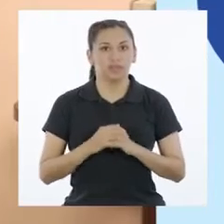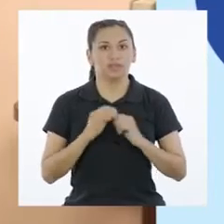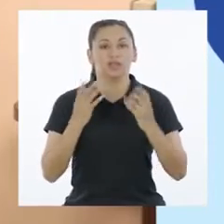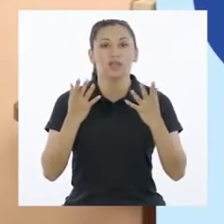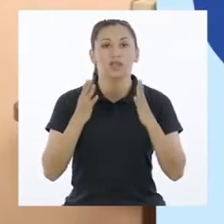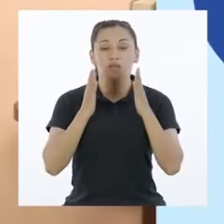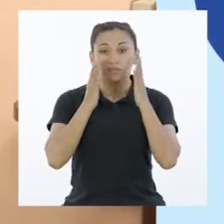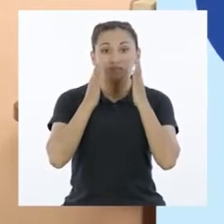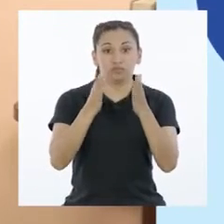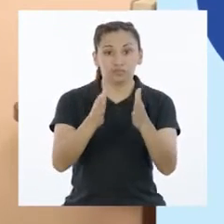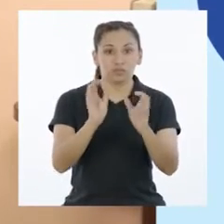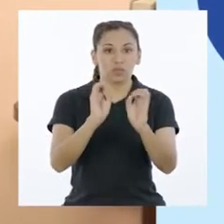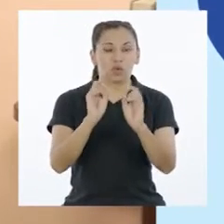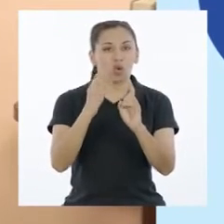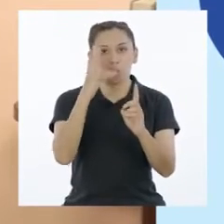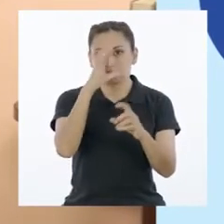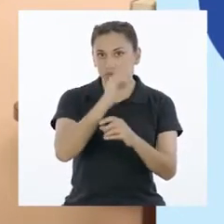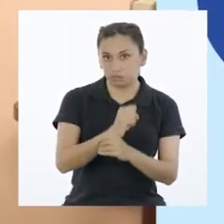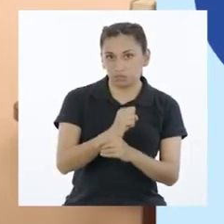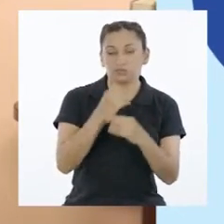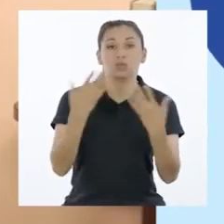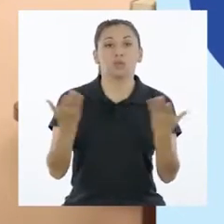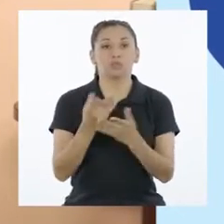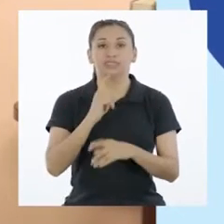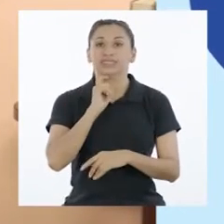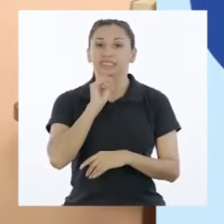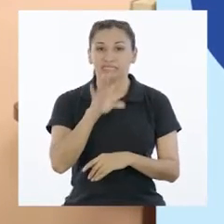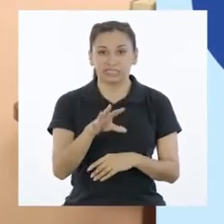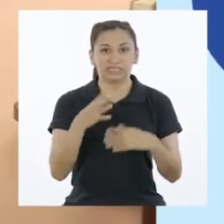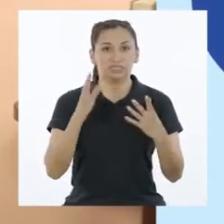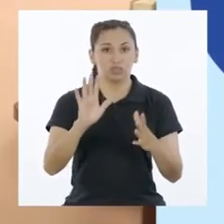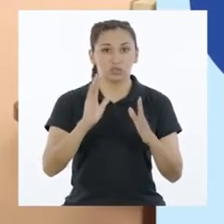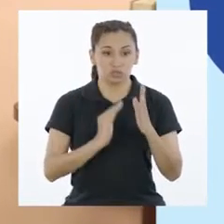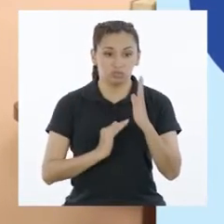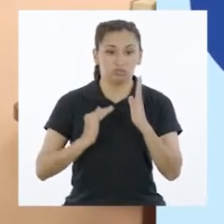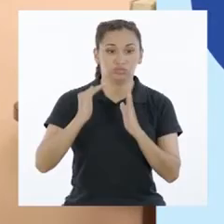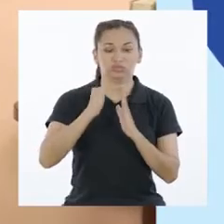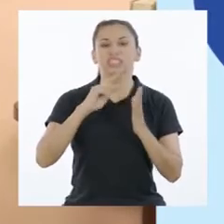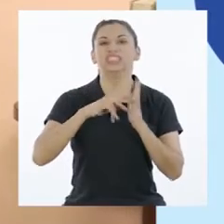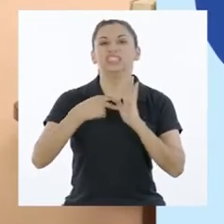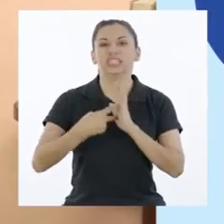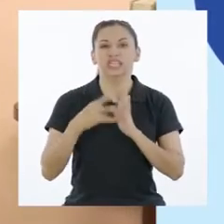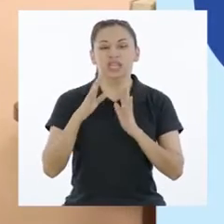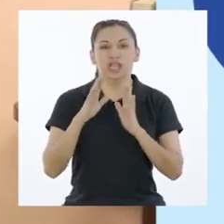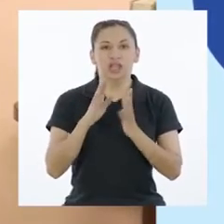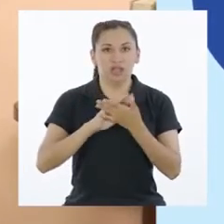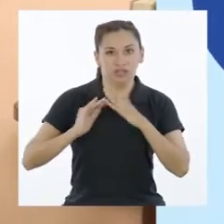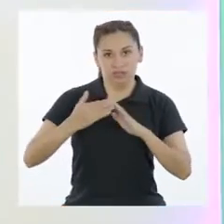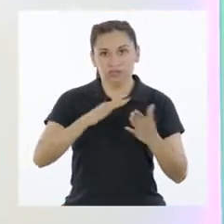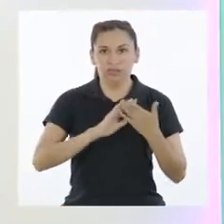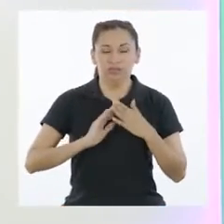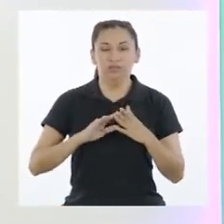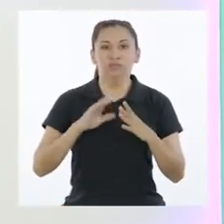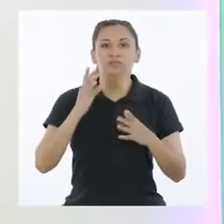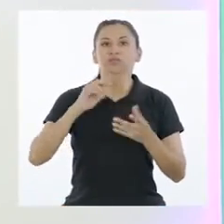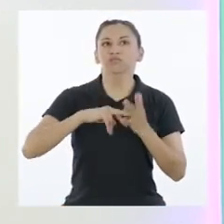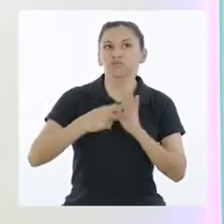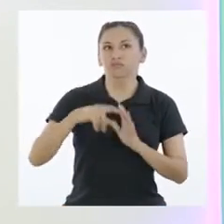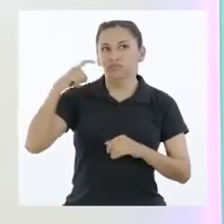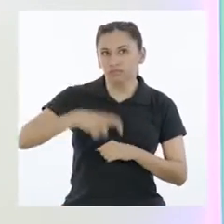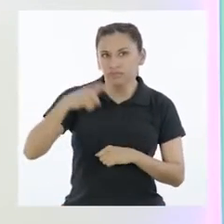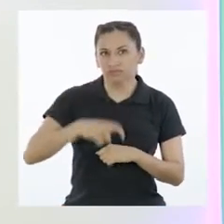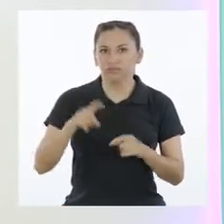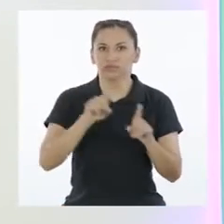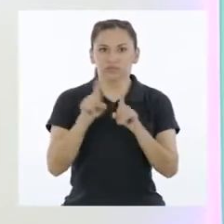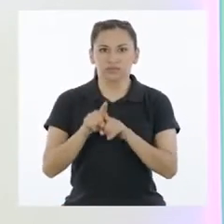es. De manera directa o indirecta. Por eso se dice que su magnitud es colectiva. Tienen que ver con las